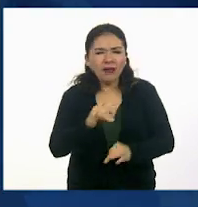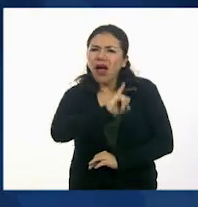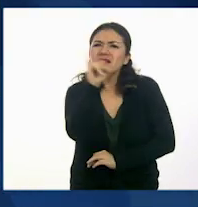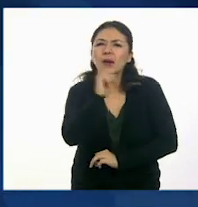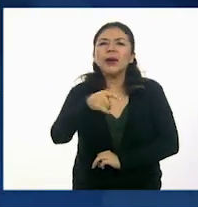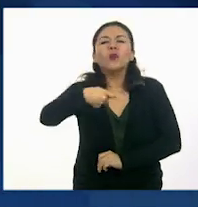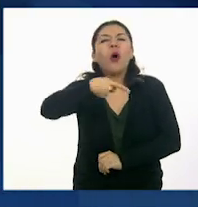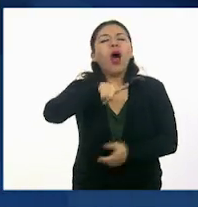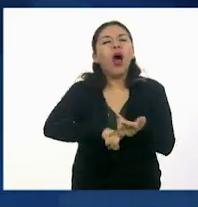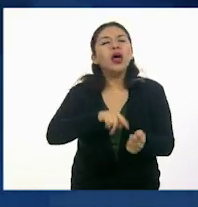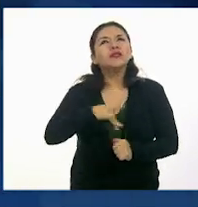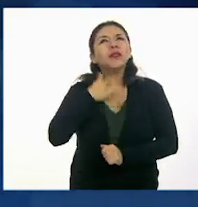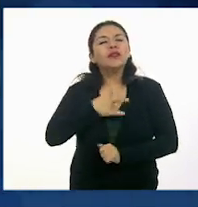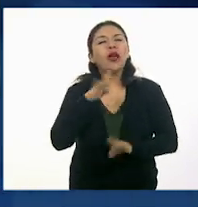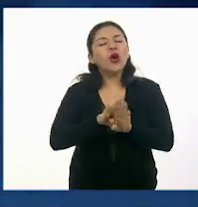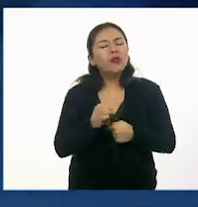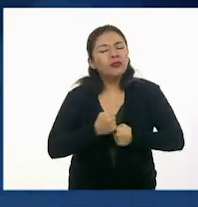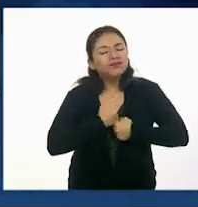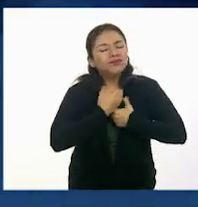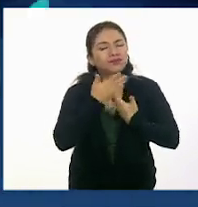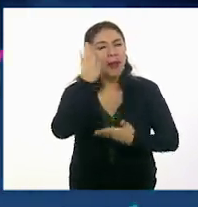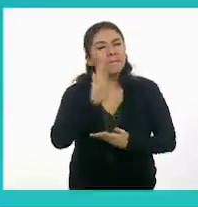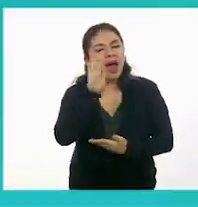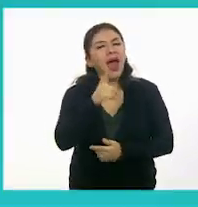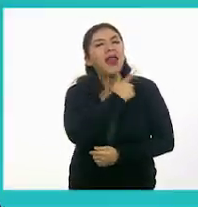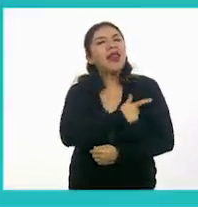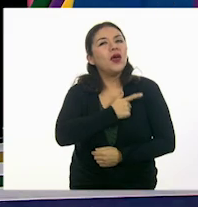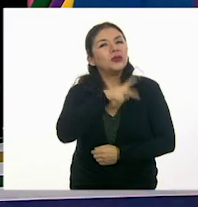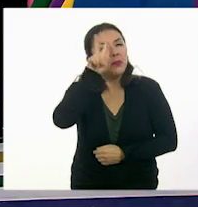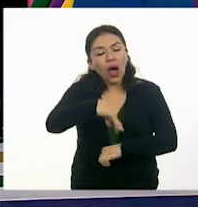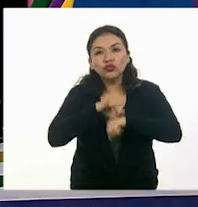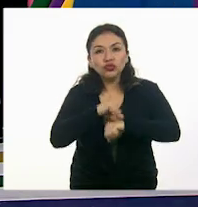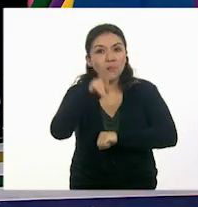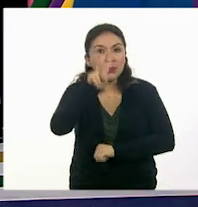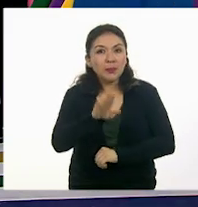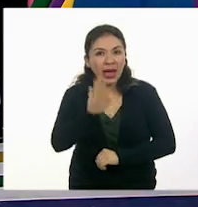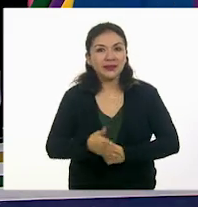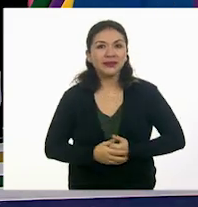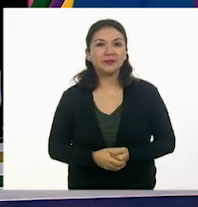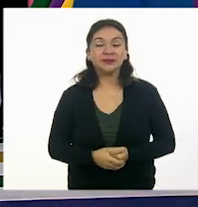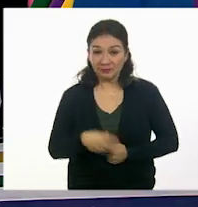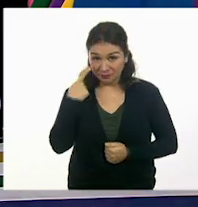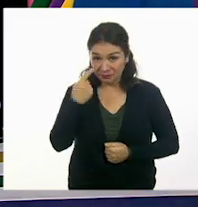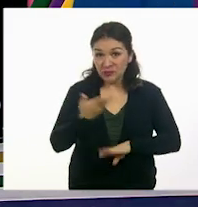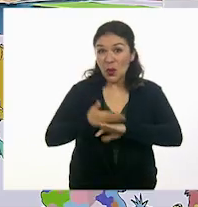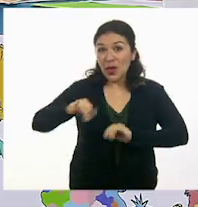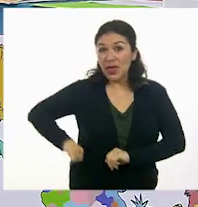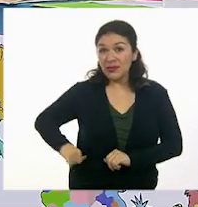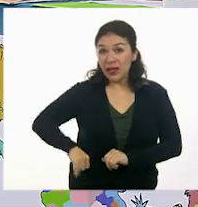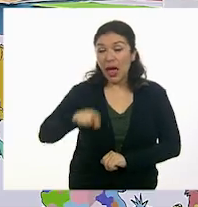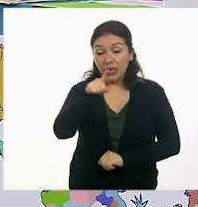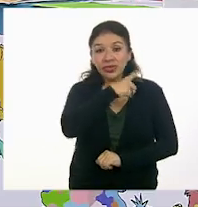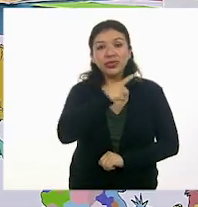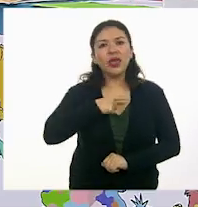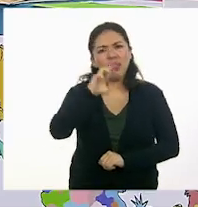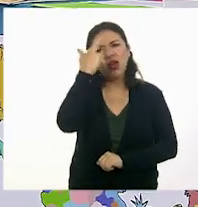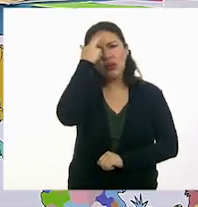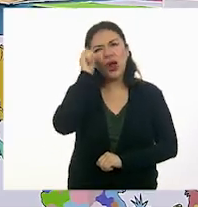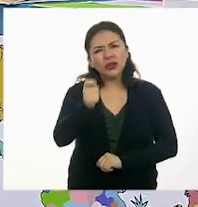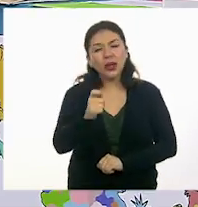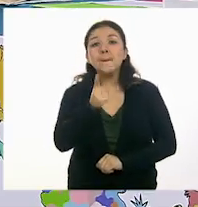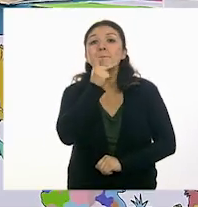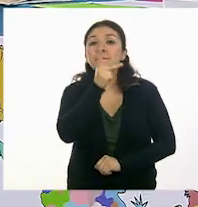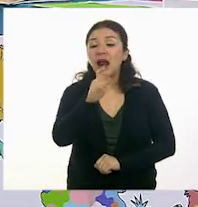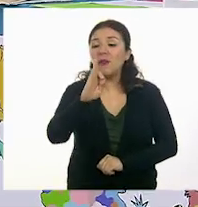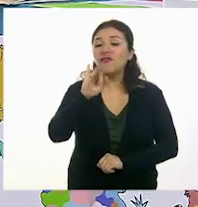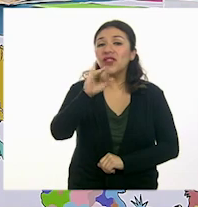disfrutamos y apreciamos como si así hubiera sido. Mira nada más qué interesante. Y es que algo que debemos recordar es que la